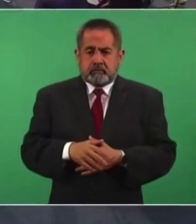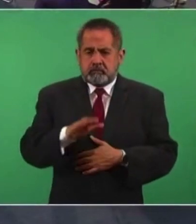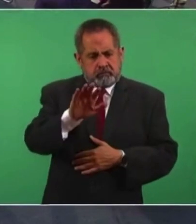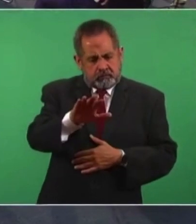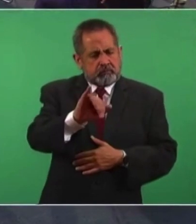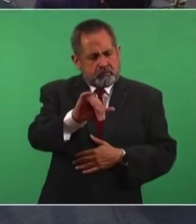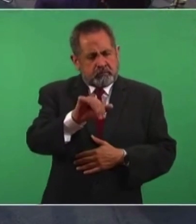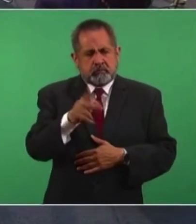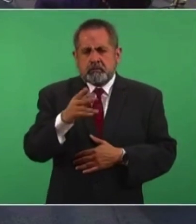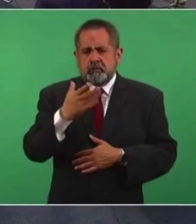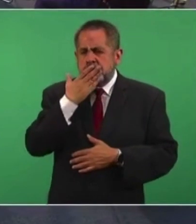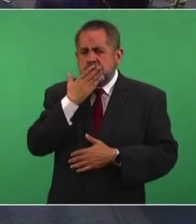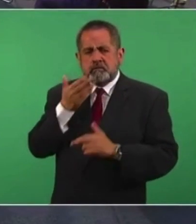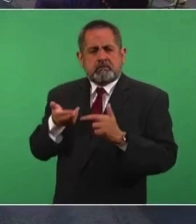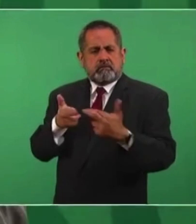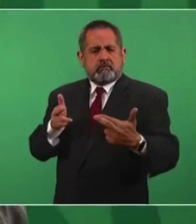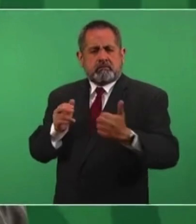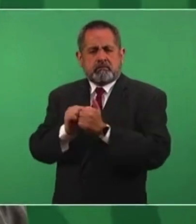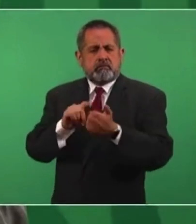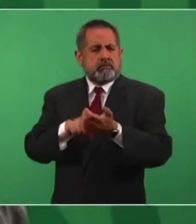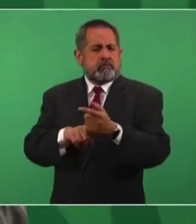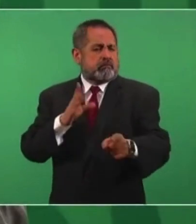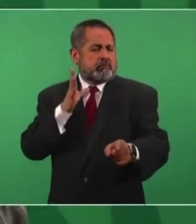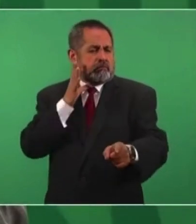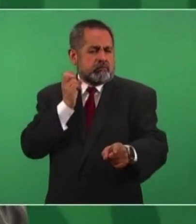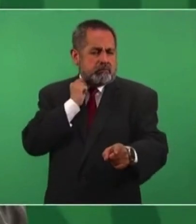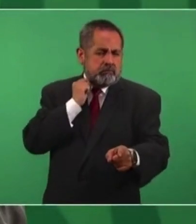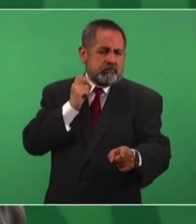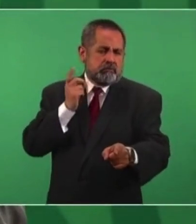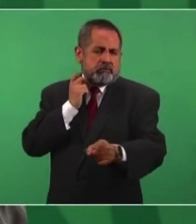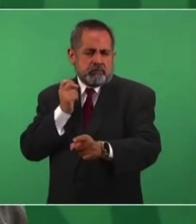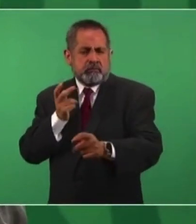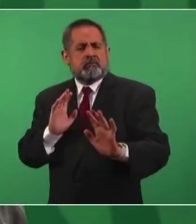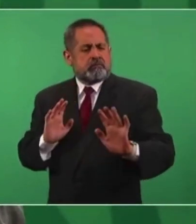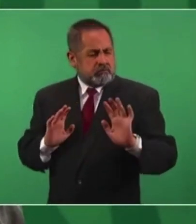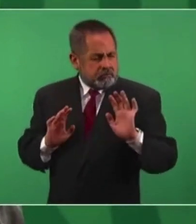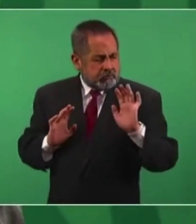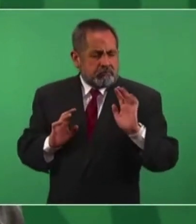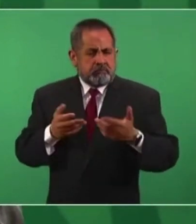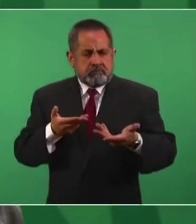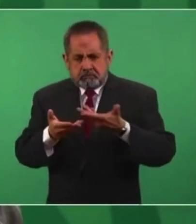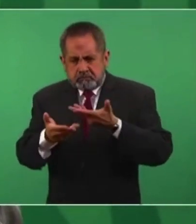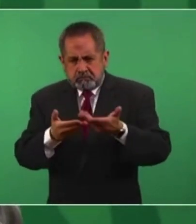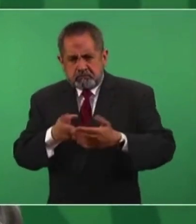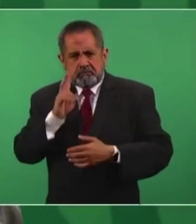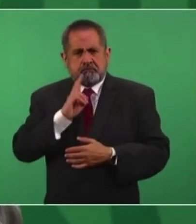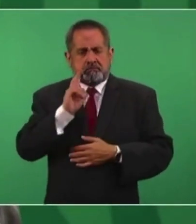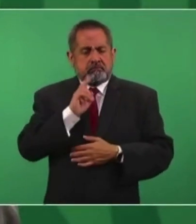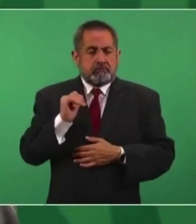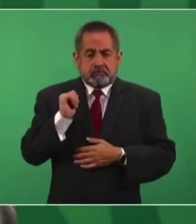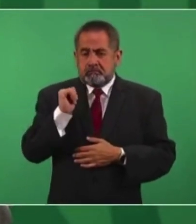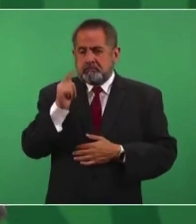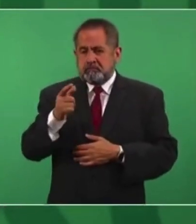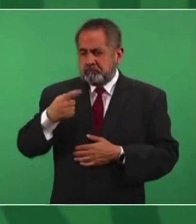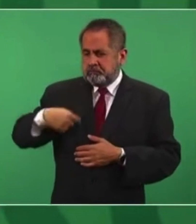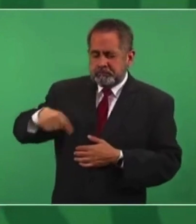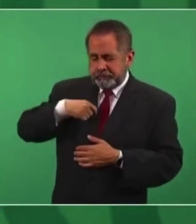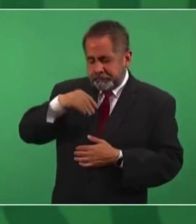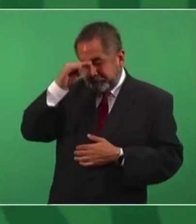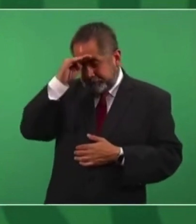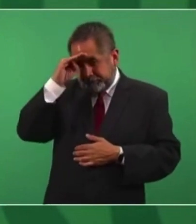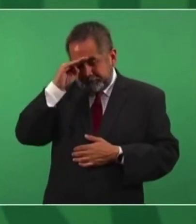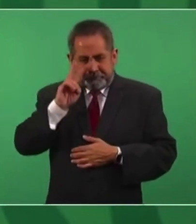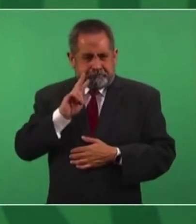relación en la Cámara de Senadores y en la Cámara de Diputados. Si hay algo que consideremos